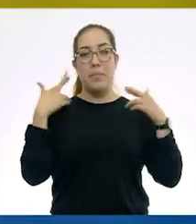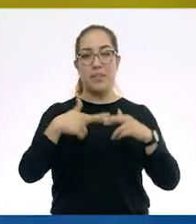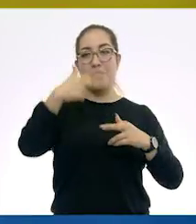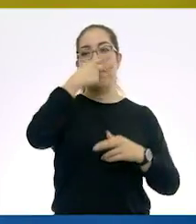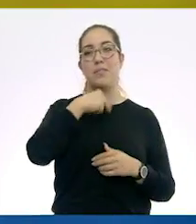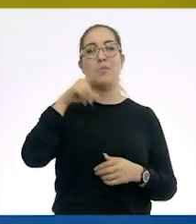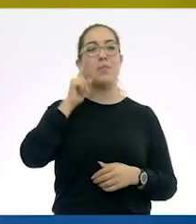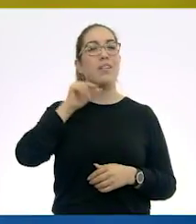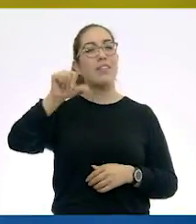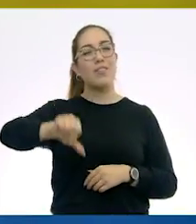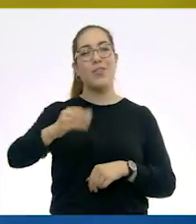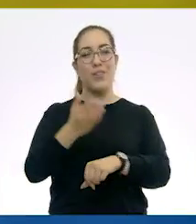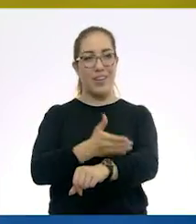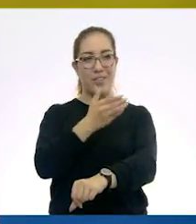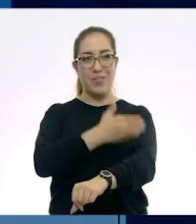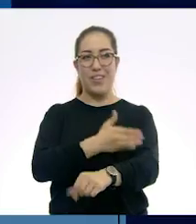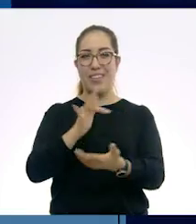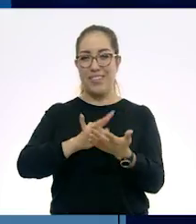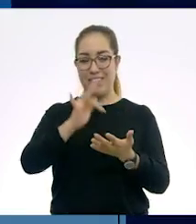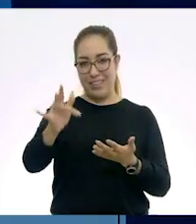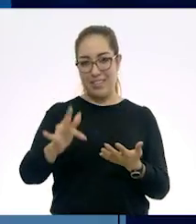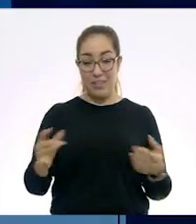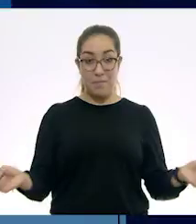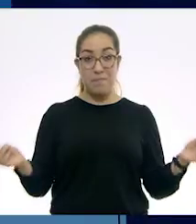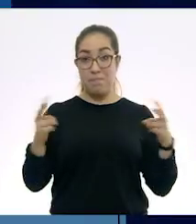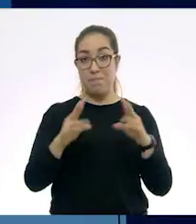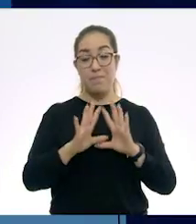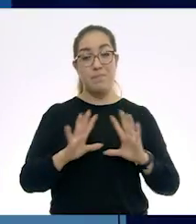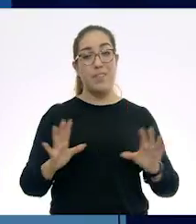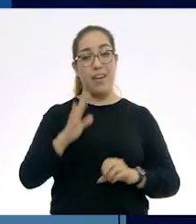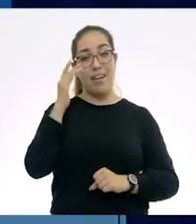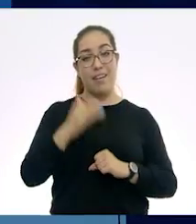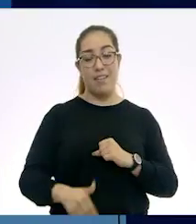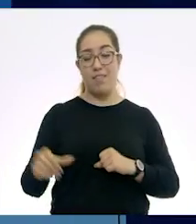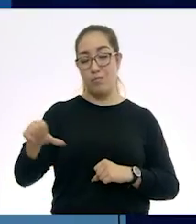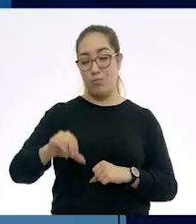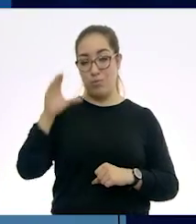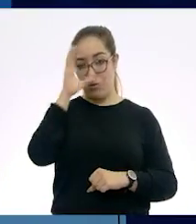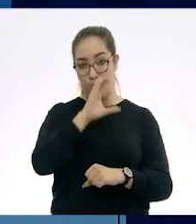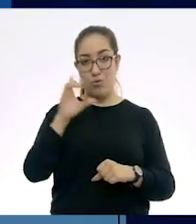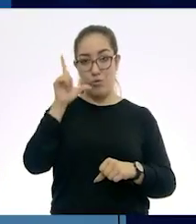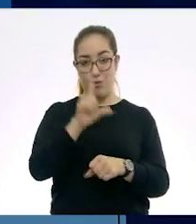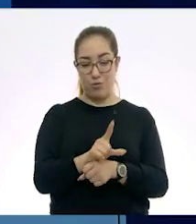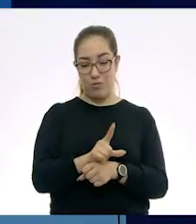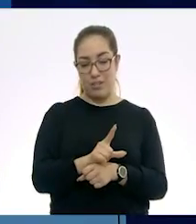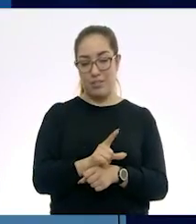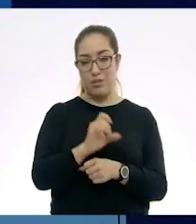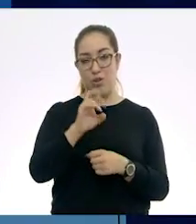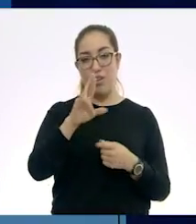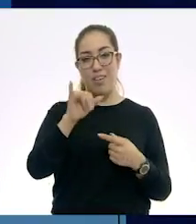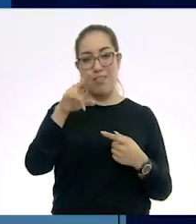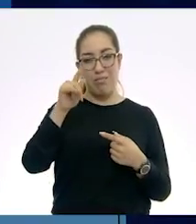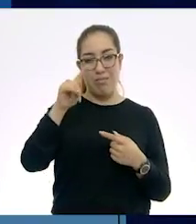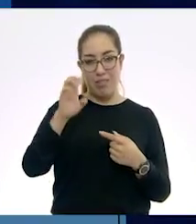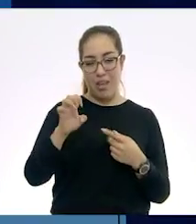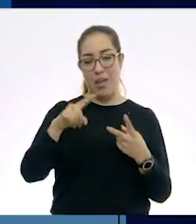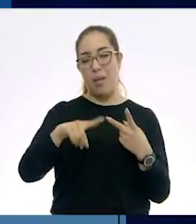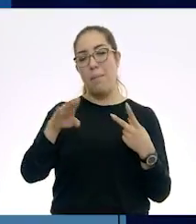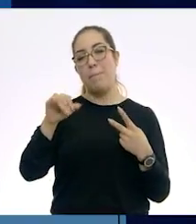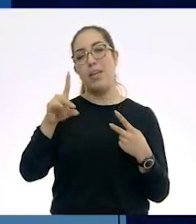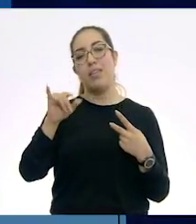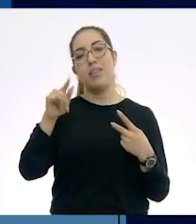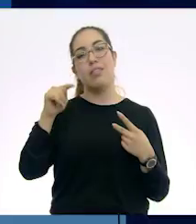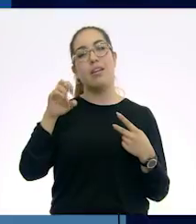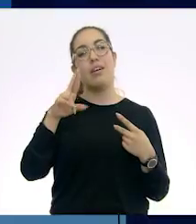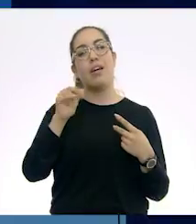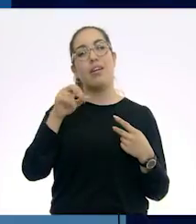maestras que nos dieron clase el día de hoy. Hemos terminado con las civilizaciones de Oriente y las civilizaciones del Mediterráneo. Espero no